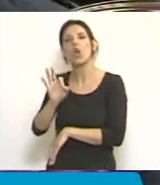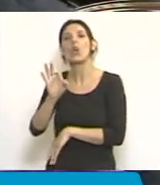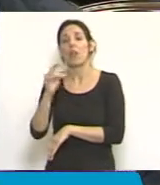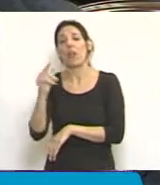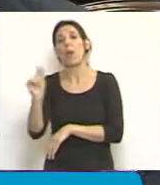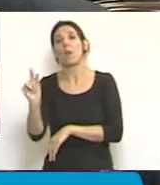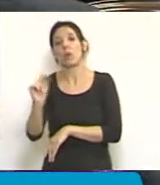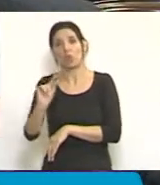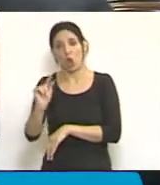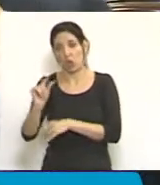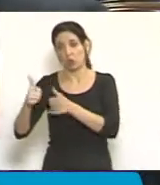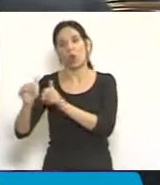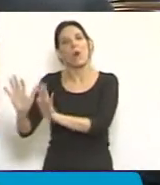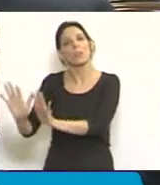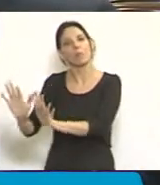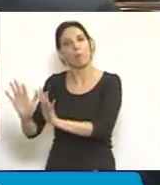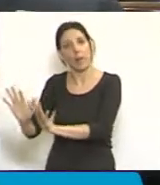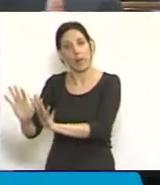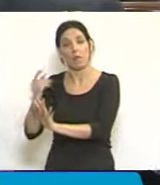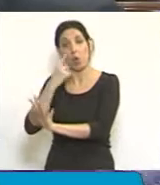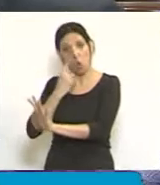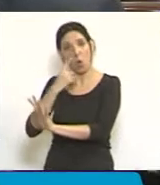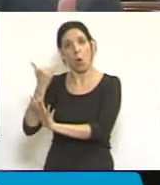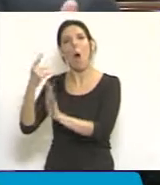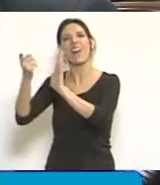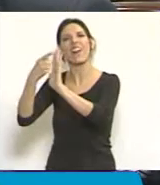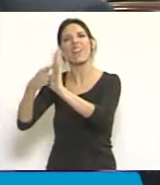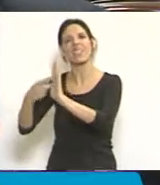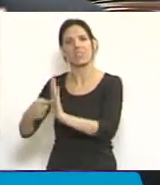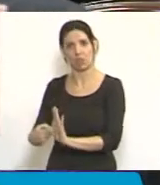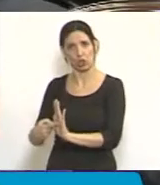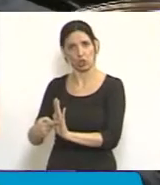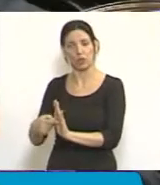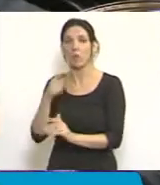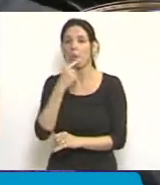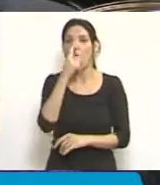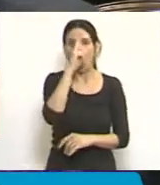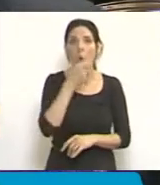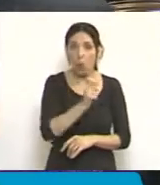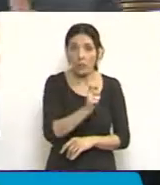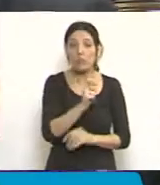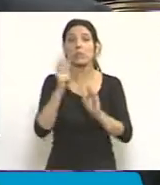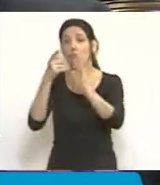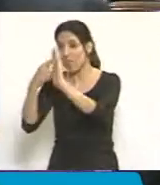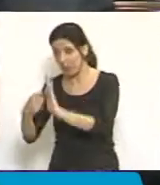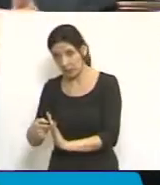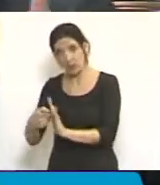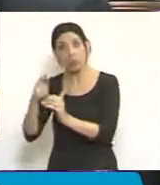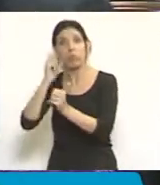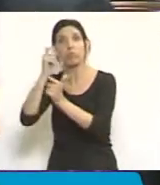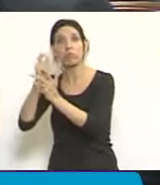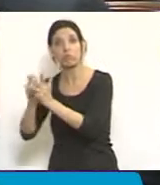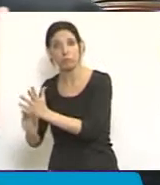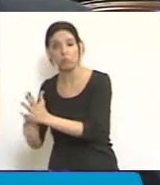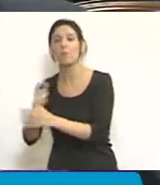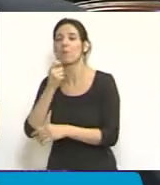cumplían exactamente todos los requisitos constitucionales para la designación de un juez. Usted concursa para un